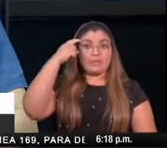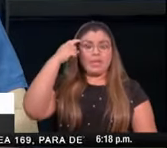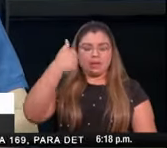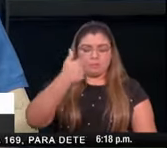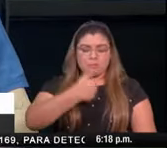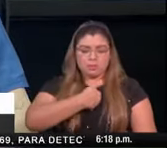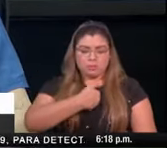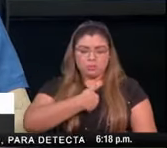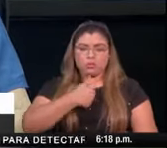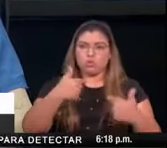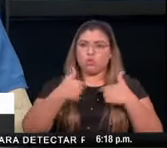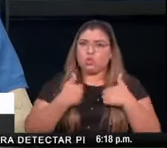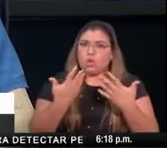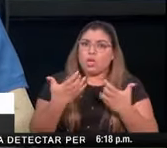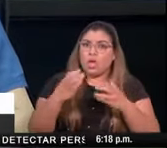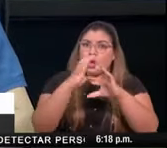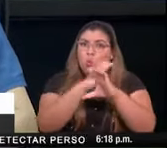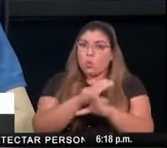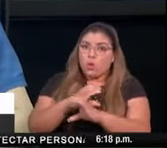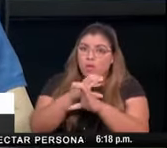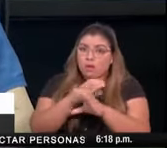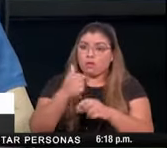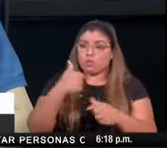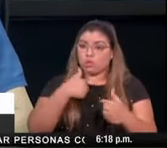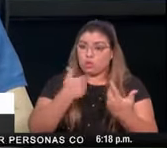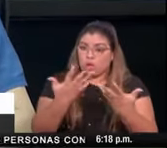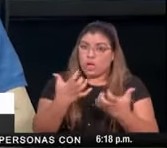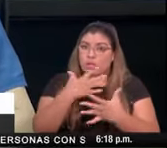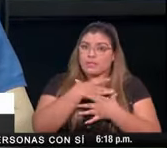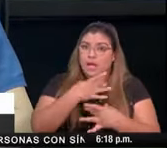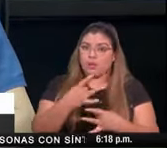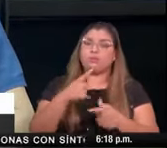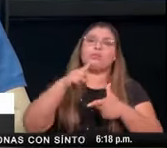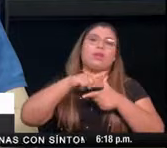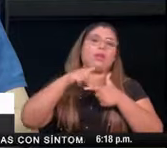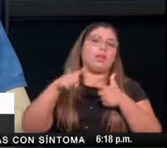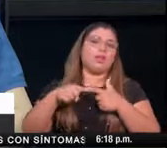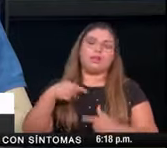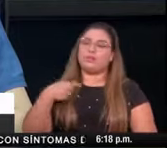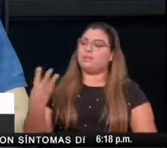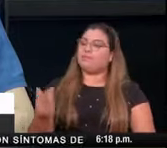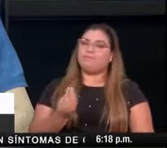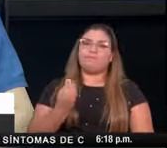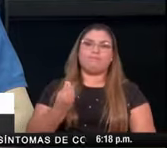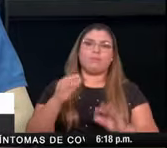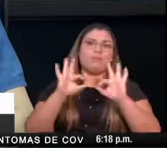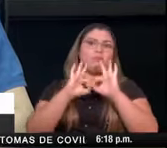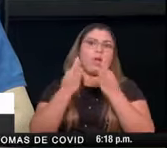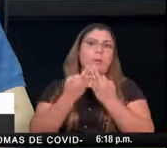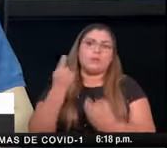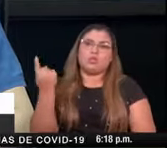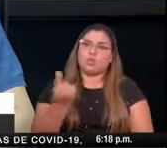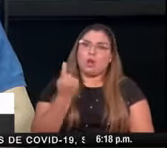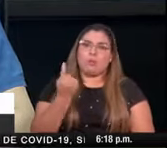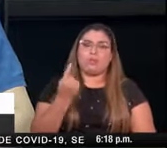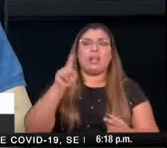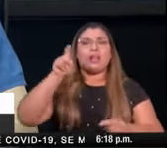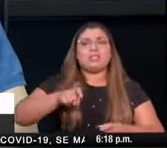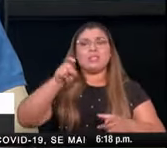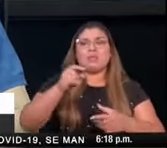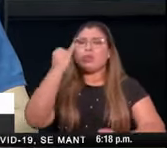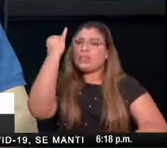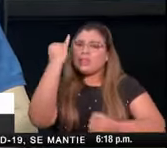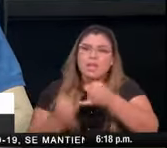todos como ciudadanos debemos tener de querer acabar con esta pandemia que debemos